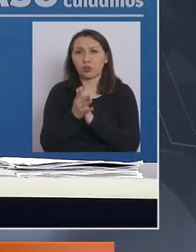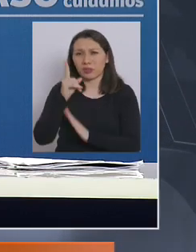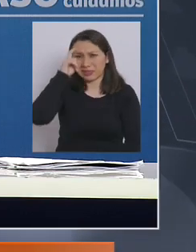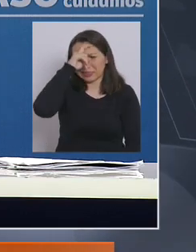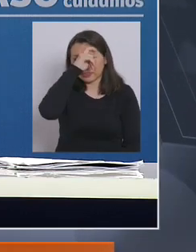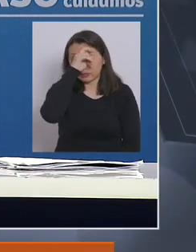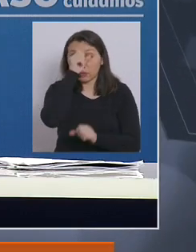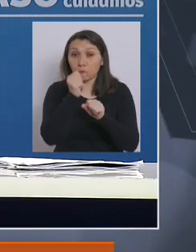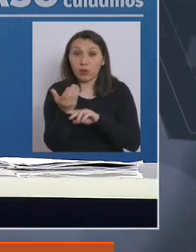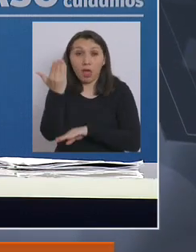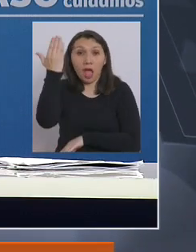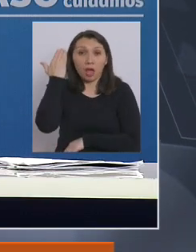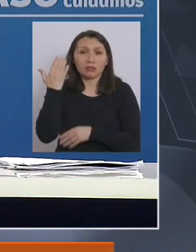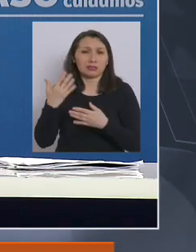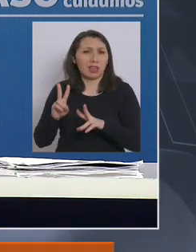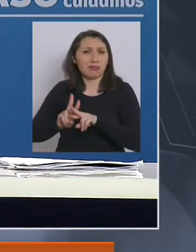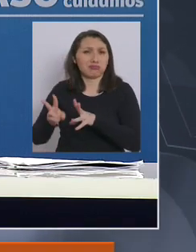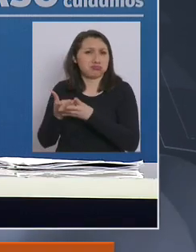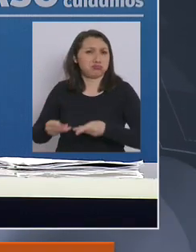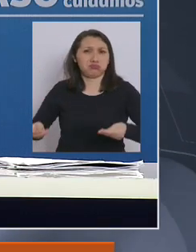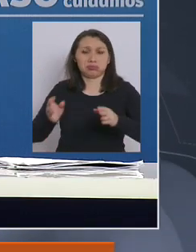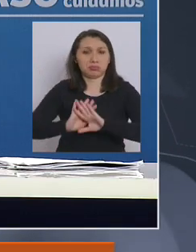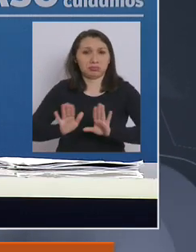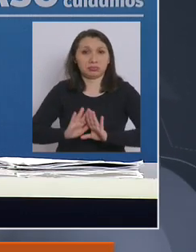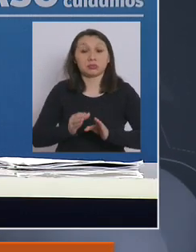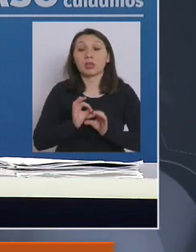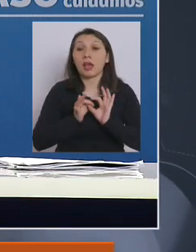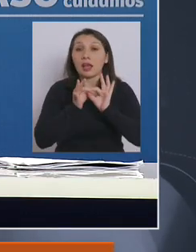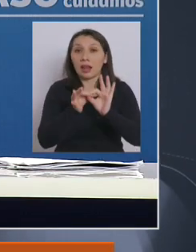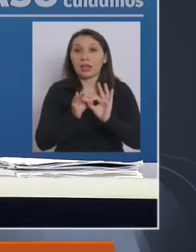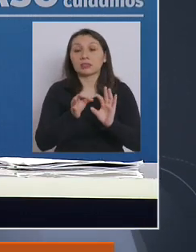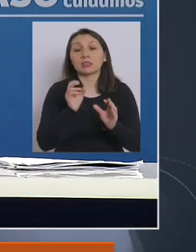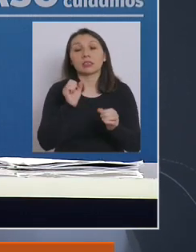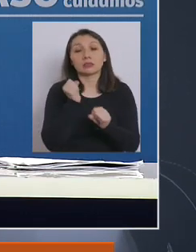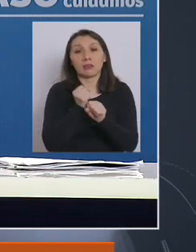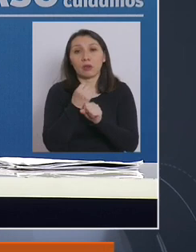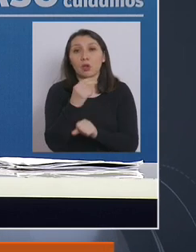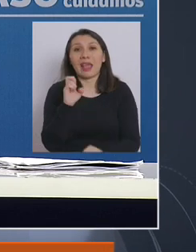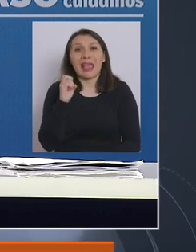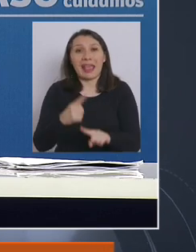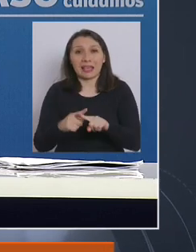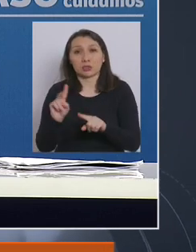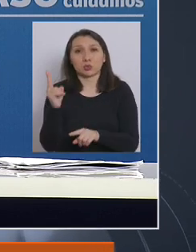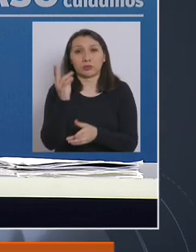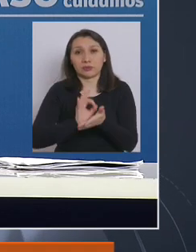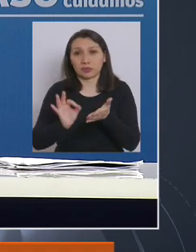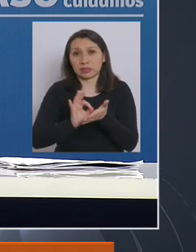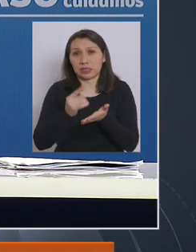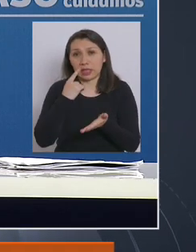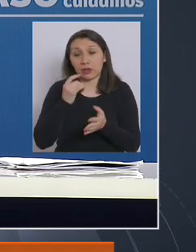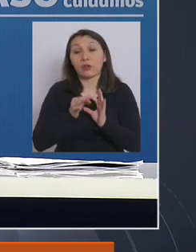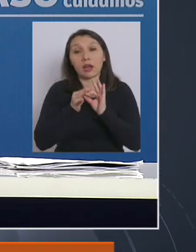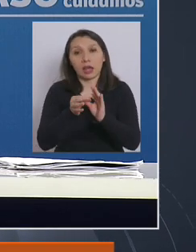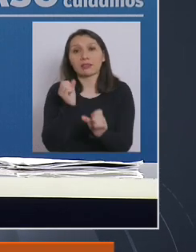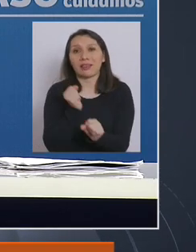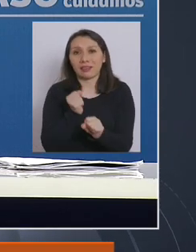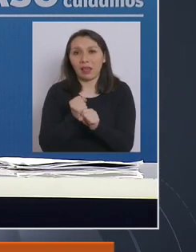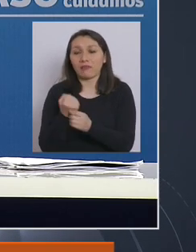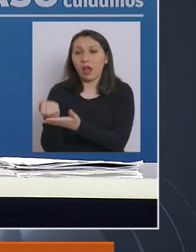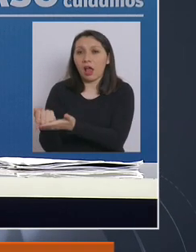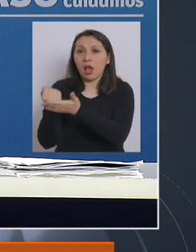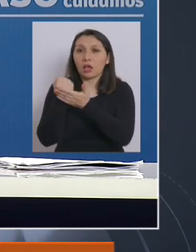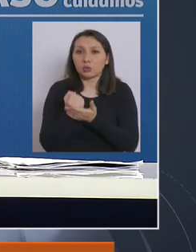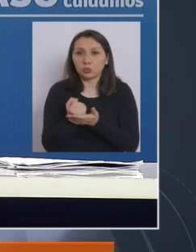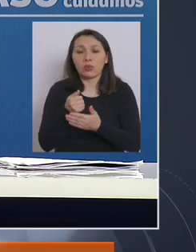dificultades que pudieron ocurrir se solucionaron. Yo agradezco el trabajo del subsecretario del ex subsecretario perdón y agradezco el trabajo y la